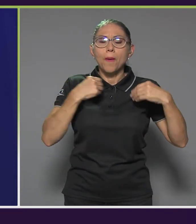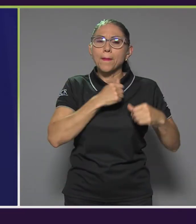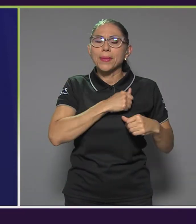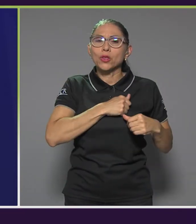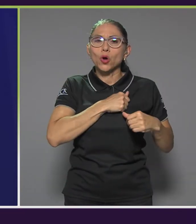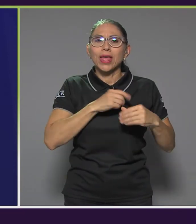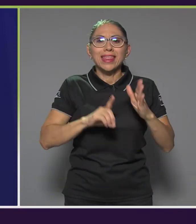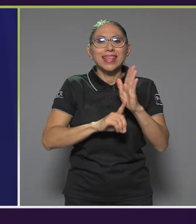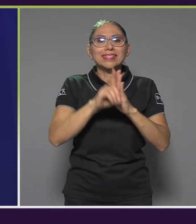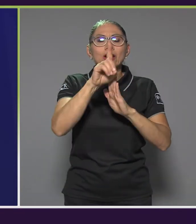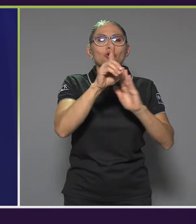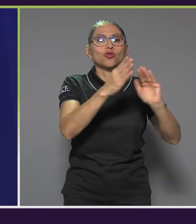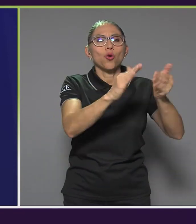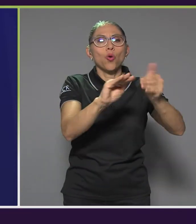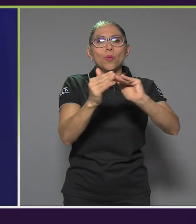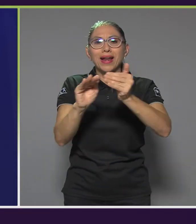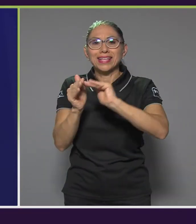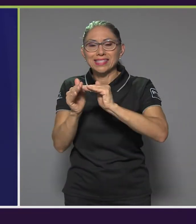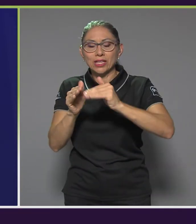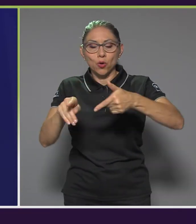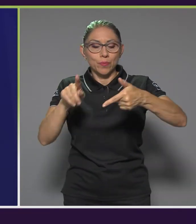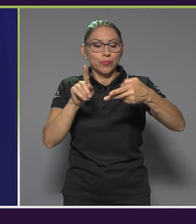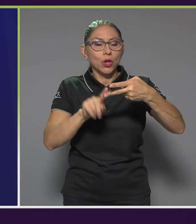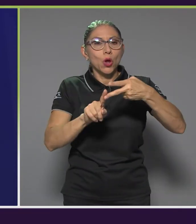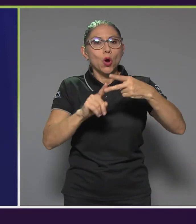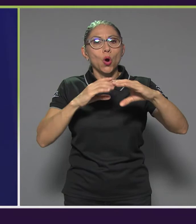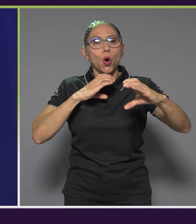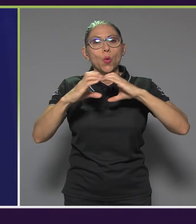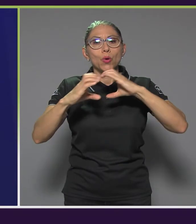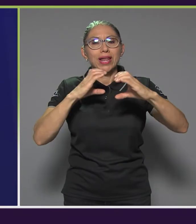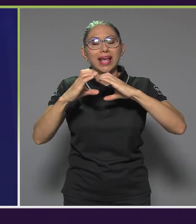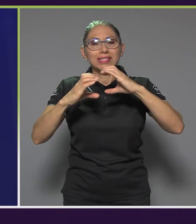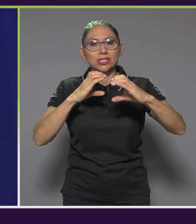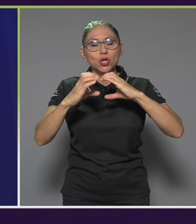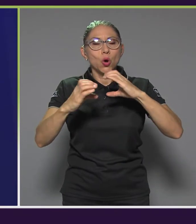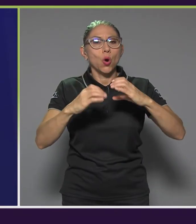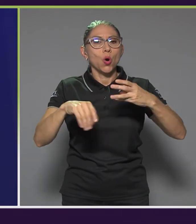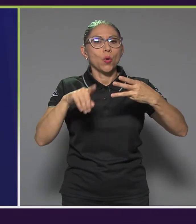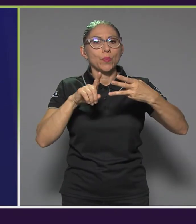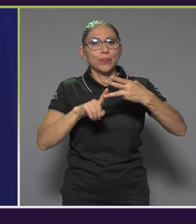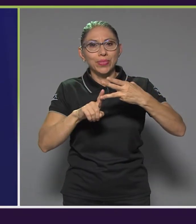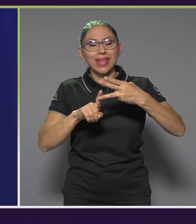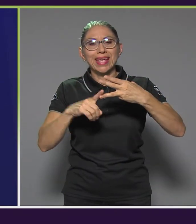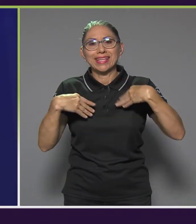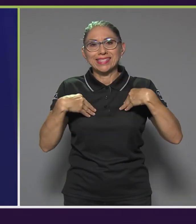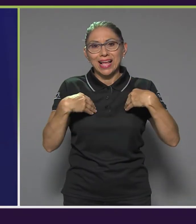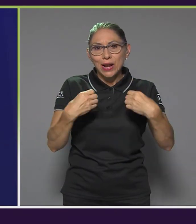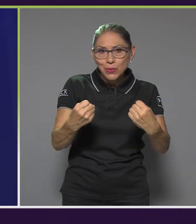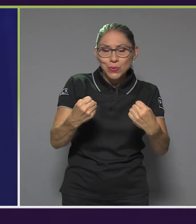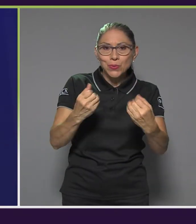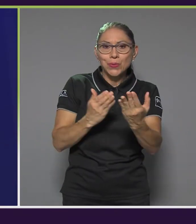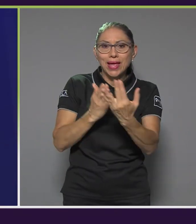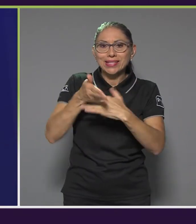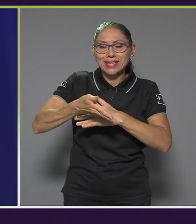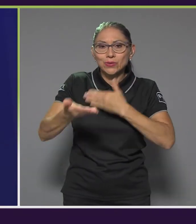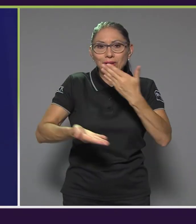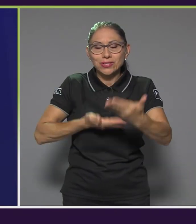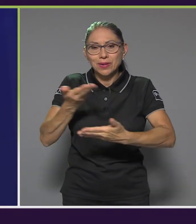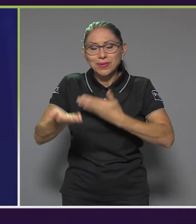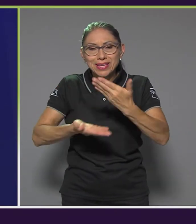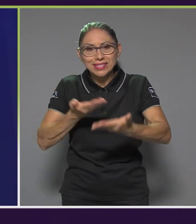desarrollo urbano, comunicación, otra de todo el tema de salud, de acceso a los servicios,